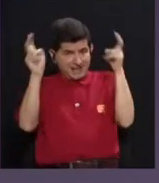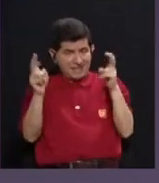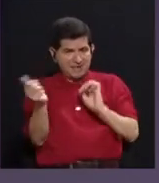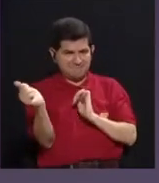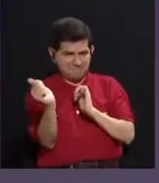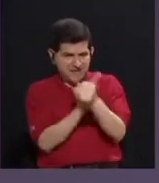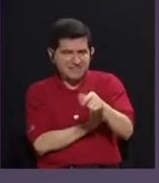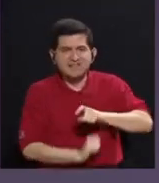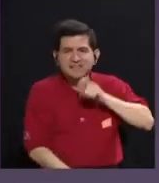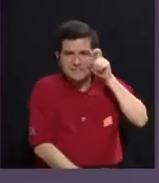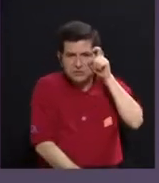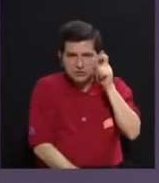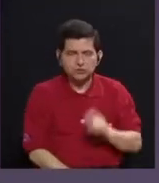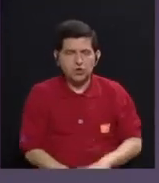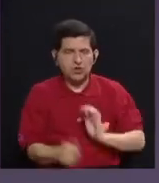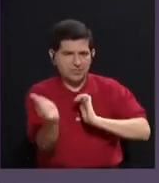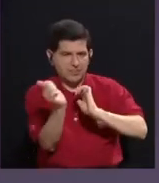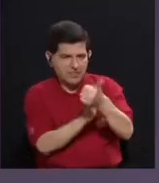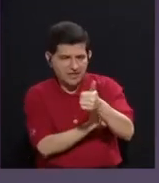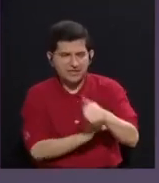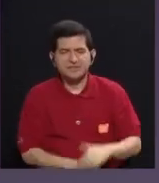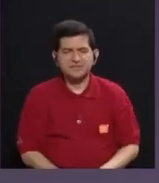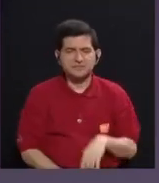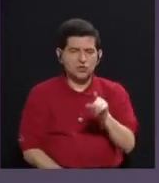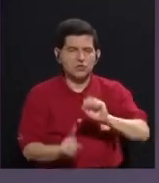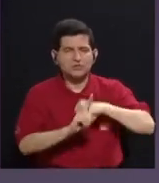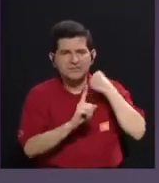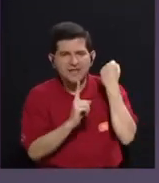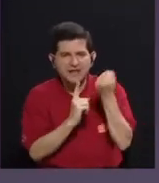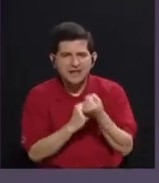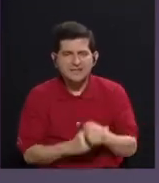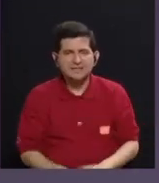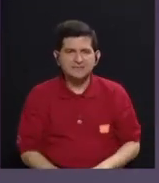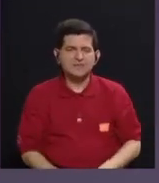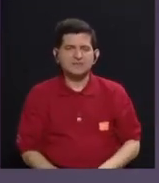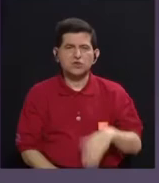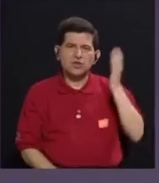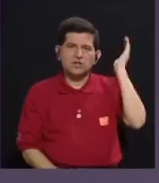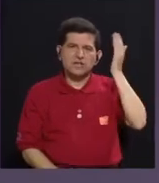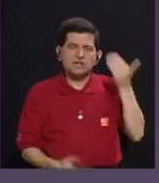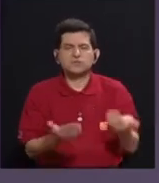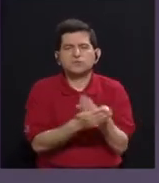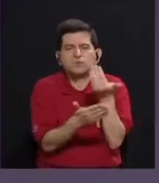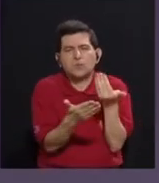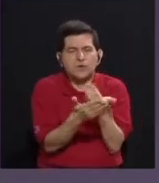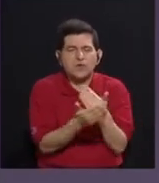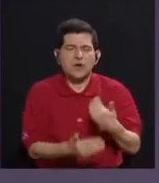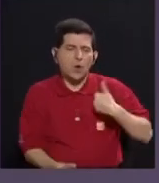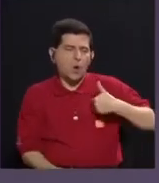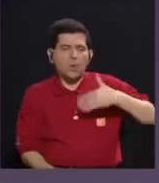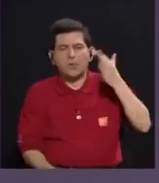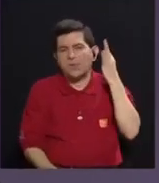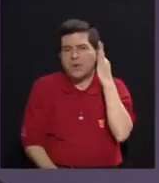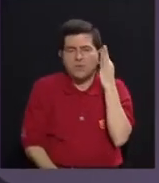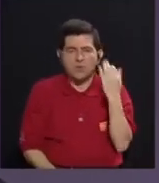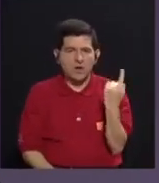transgresión de género, la transgresión de las dicotomías discursadas desde la modernidad, hombre, mujer,